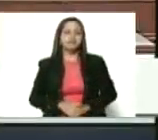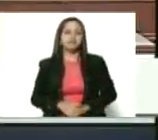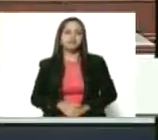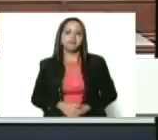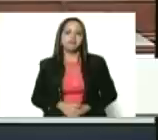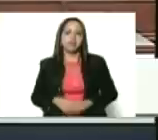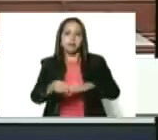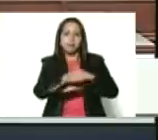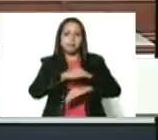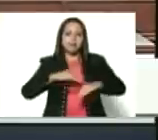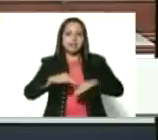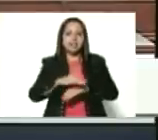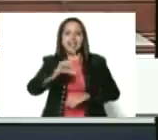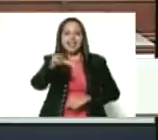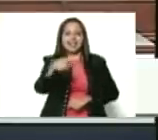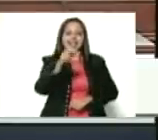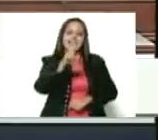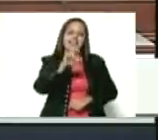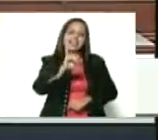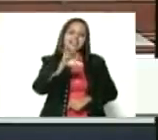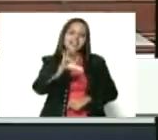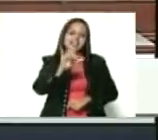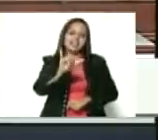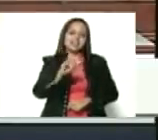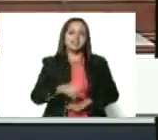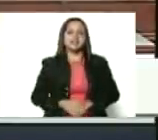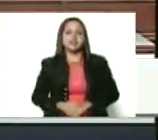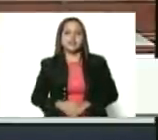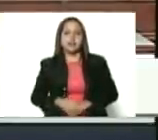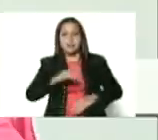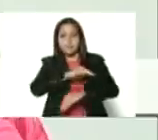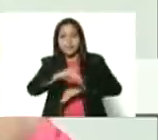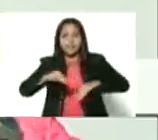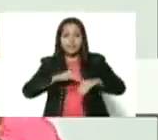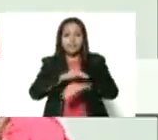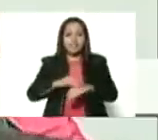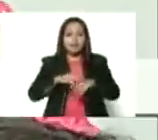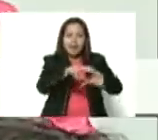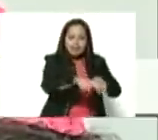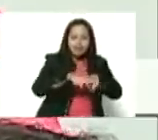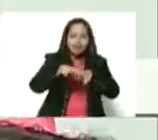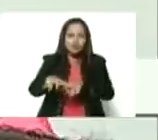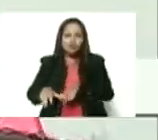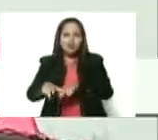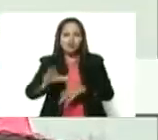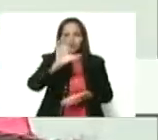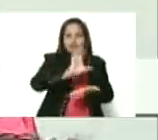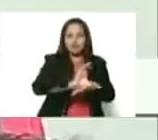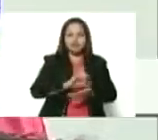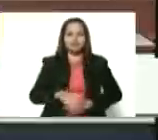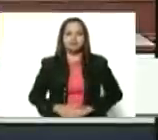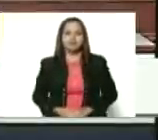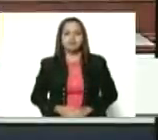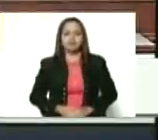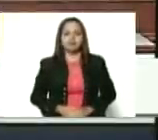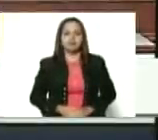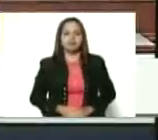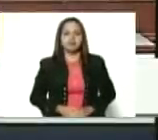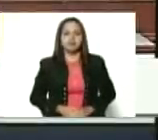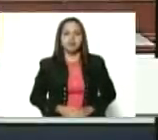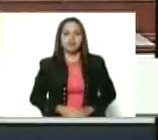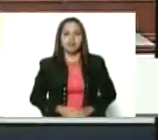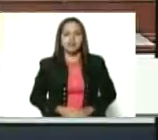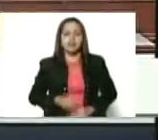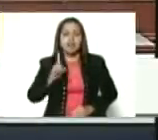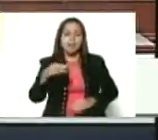Está la ministra Greicy Barrios, ministra del Poder Popular para la Agricultura Urbana. Está la ministra